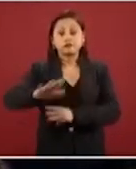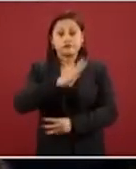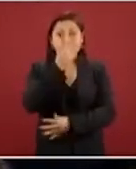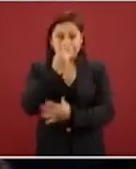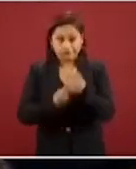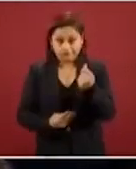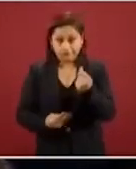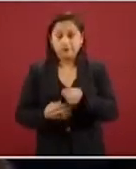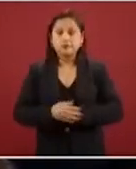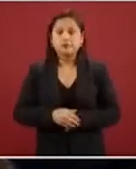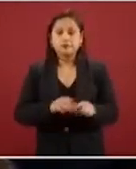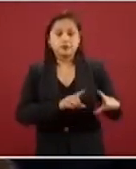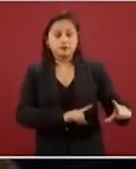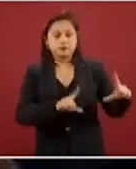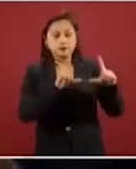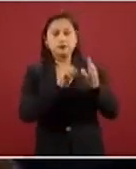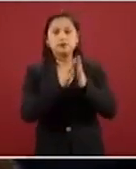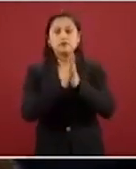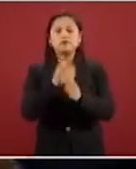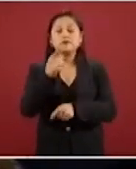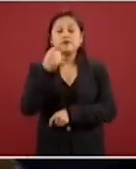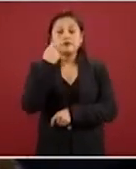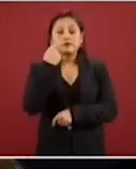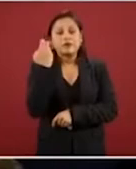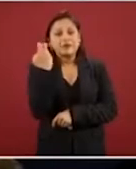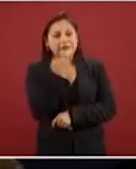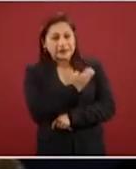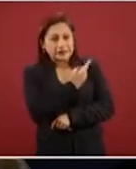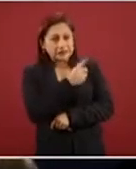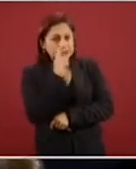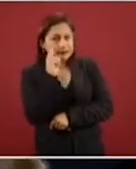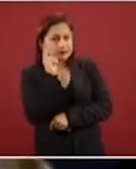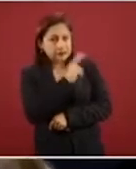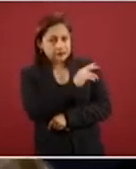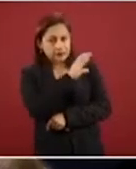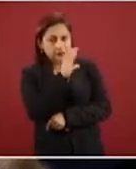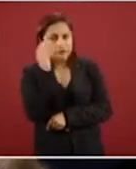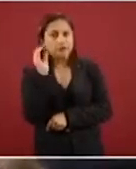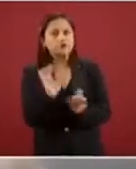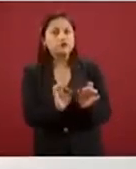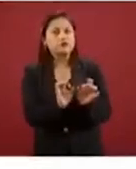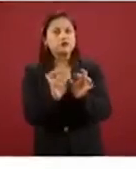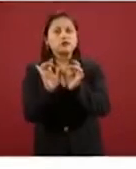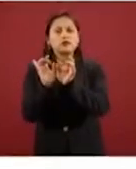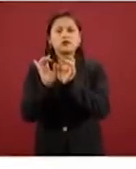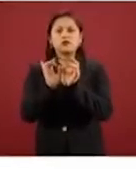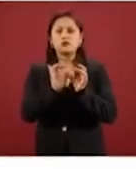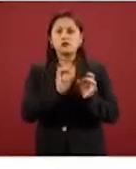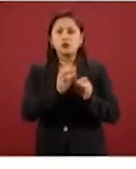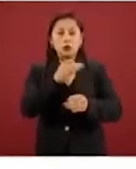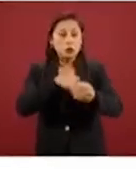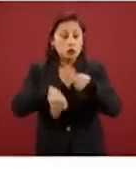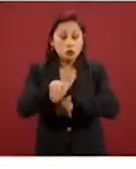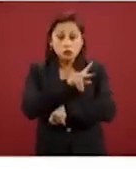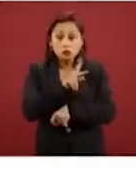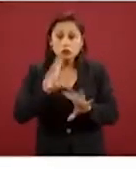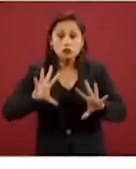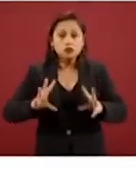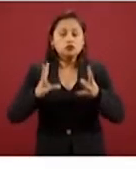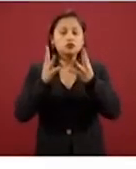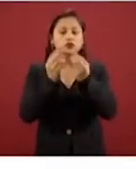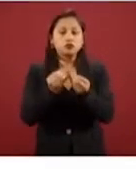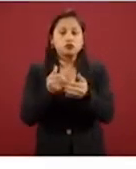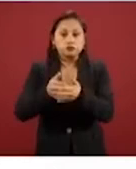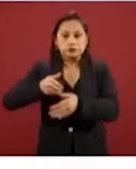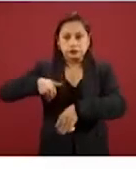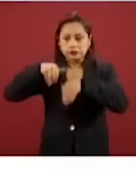Estos son algunos de los fenómenos que juntos, todos juntos, prevenimos, preparamos y atendemos